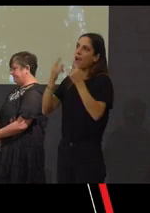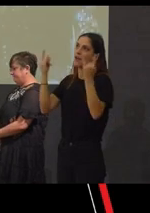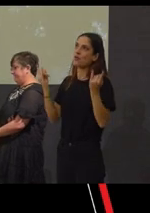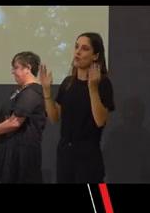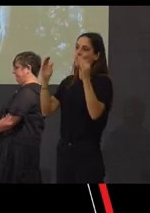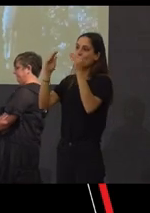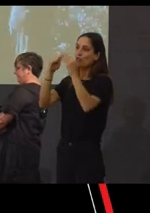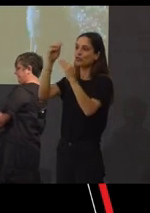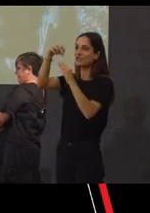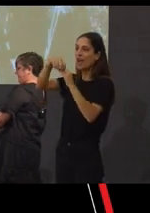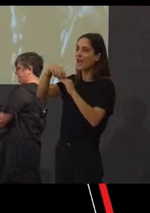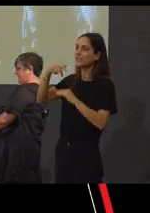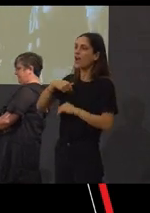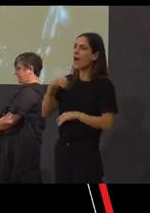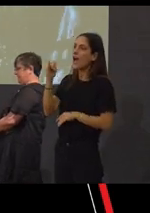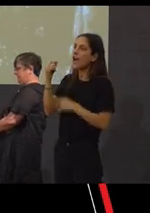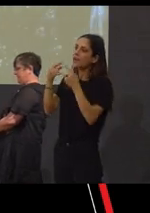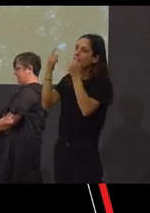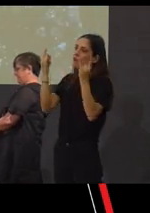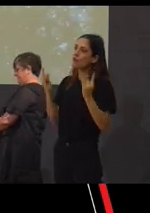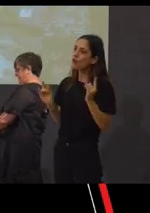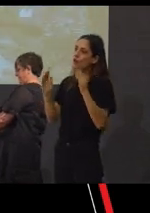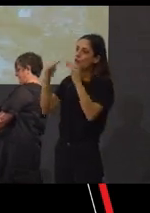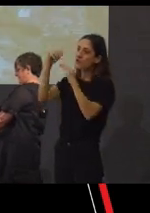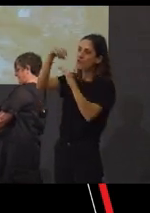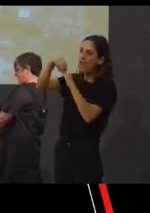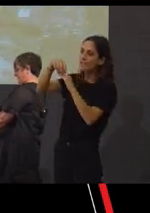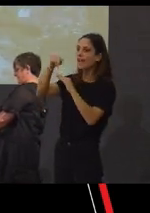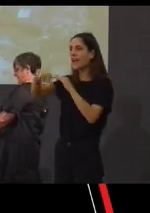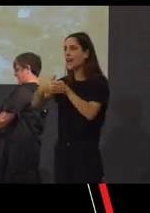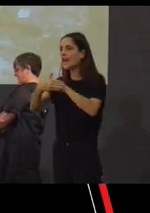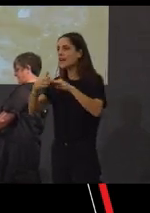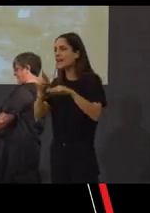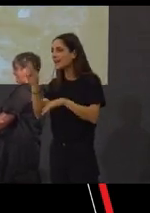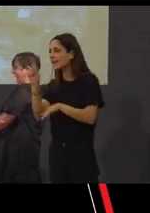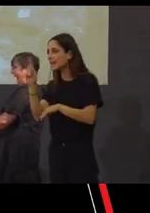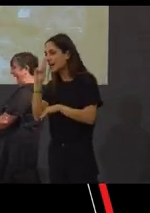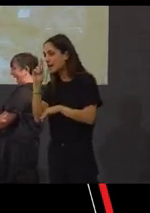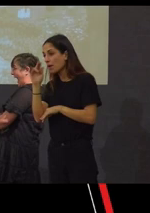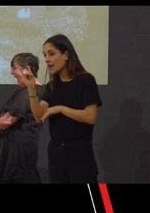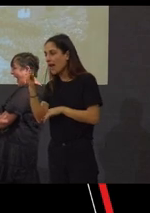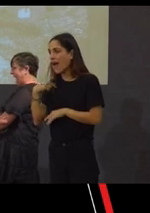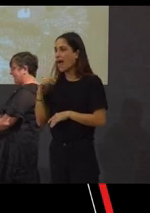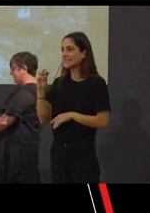montañés, teño un amor na montaña, na Ribeira teño tres.